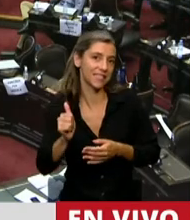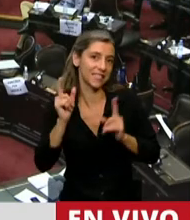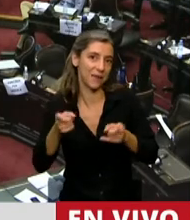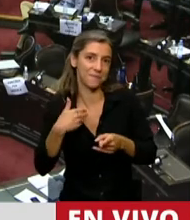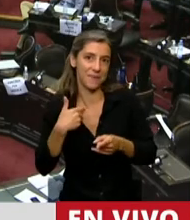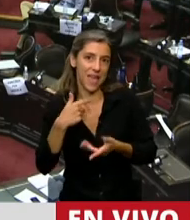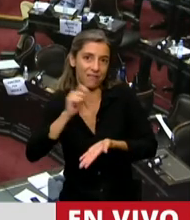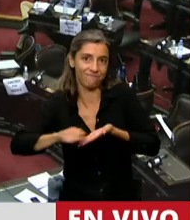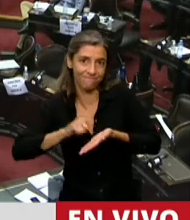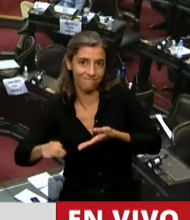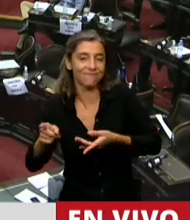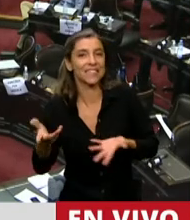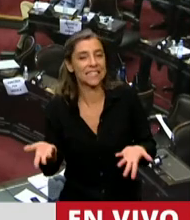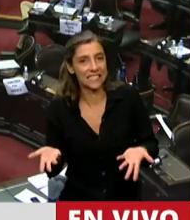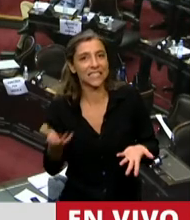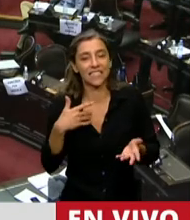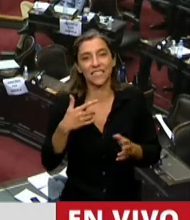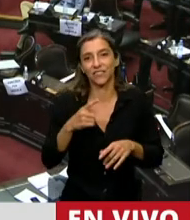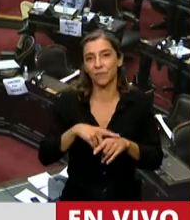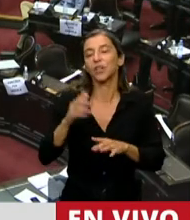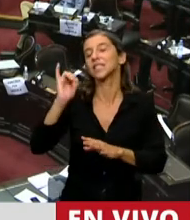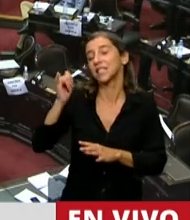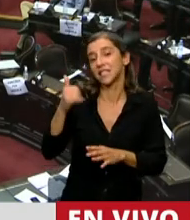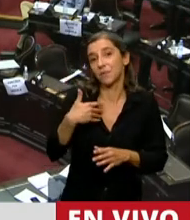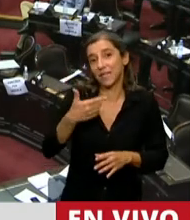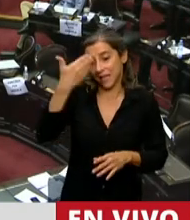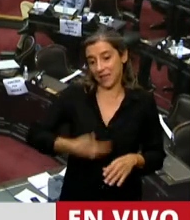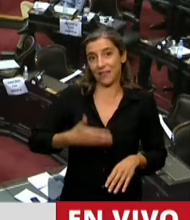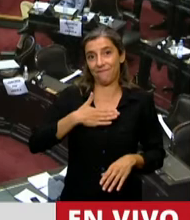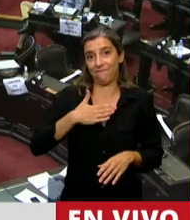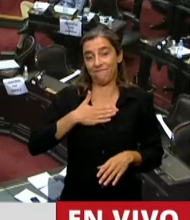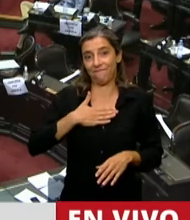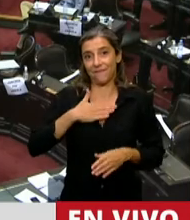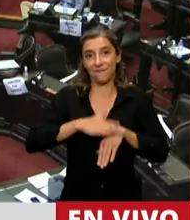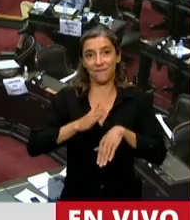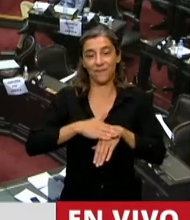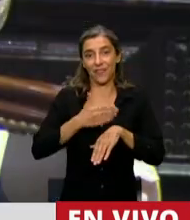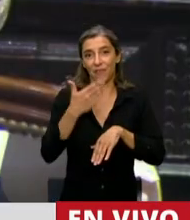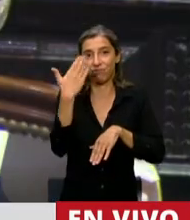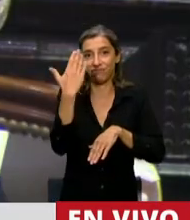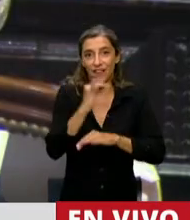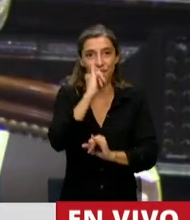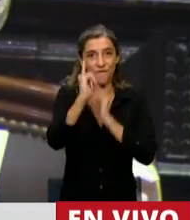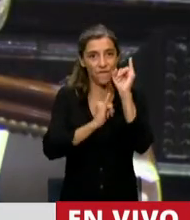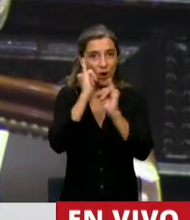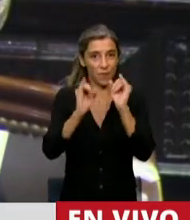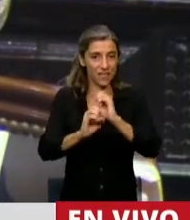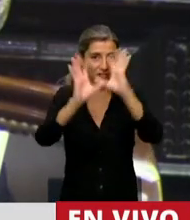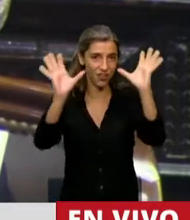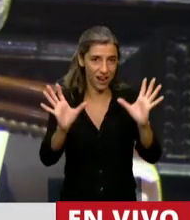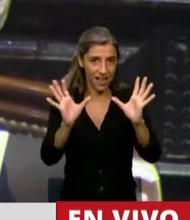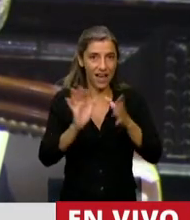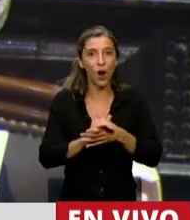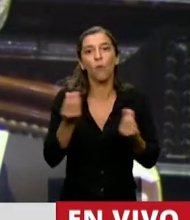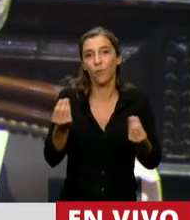habla él por el dictamen de la Comisión. Soy miembro informante, digamos, sin perjuicio del consenso político que